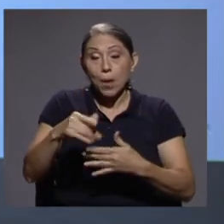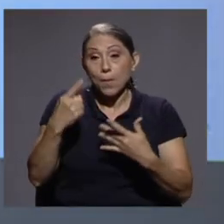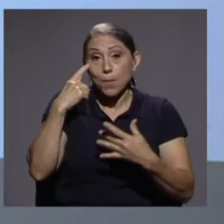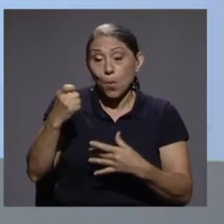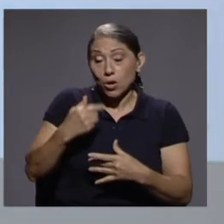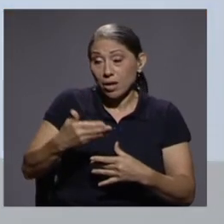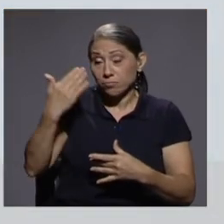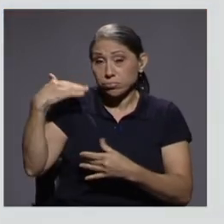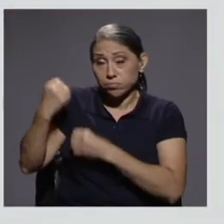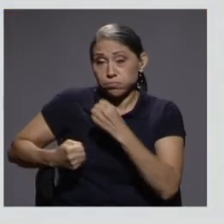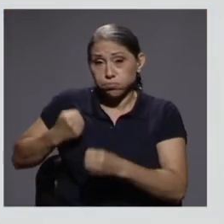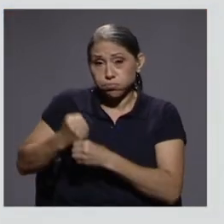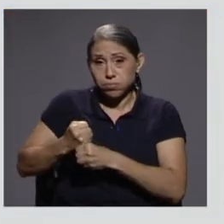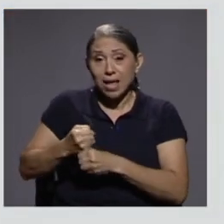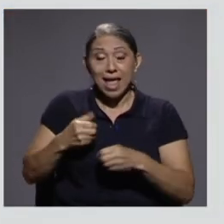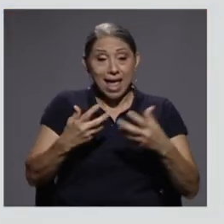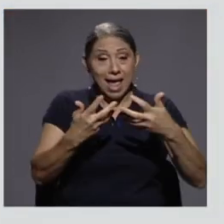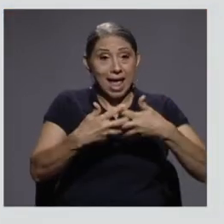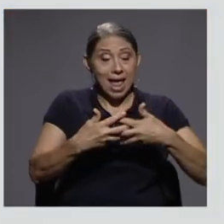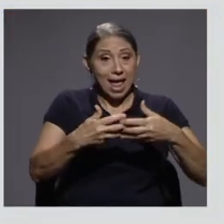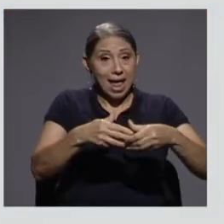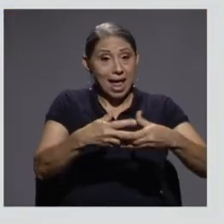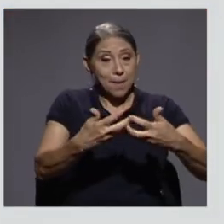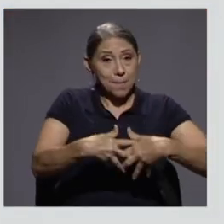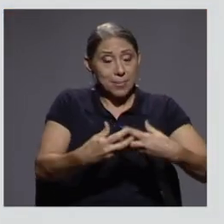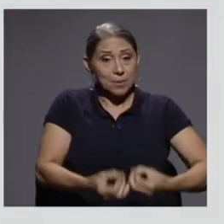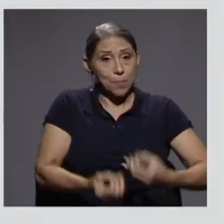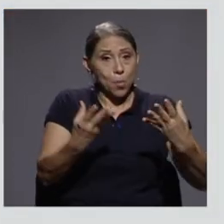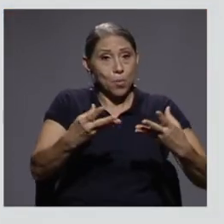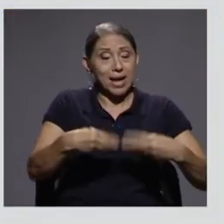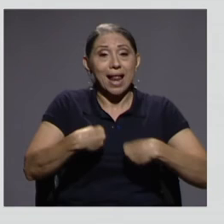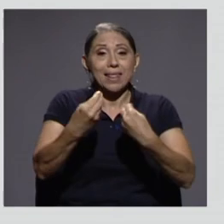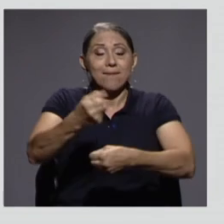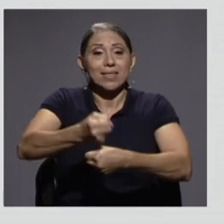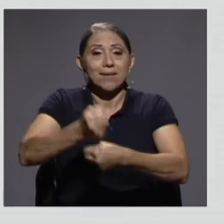al 35% de las personas de la educación superior.